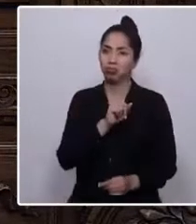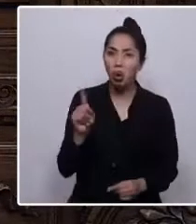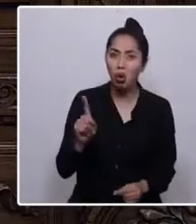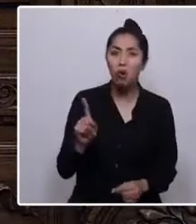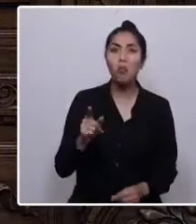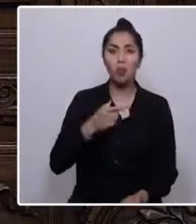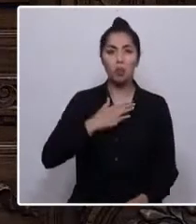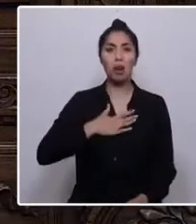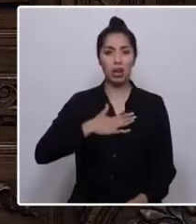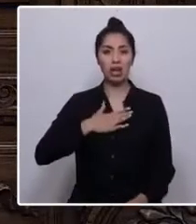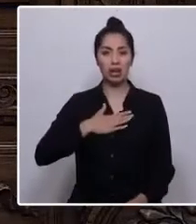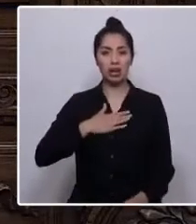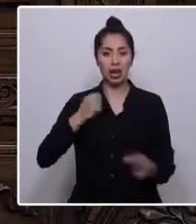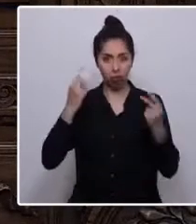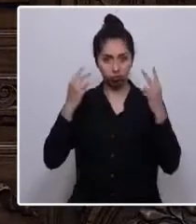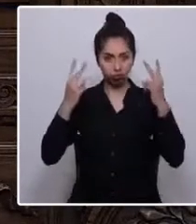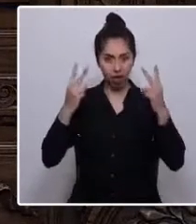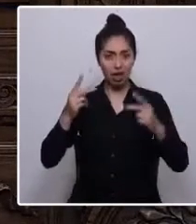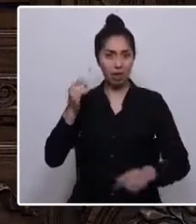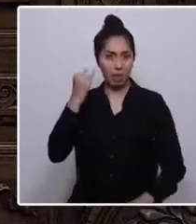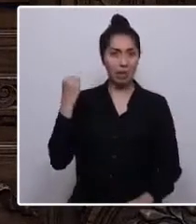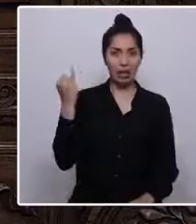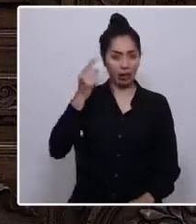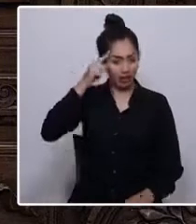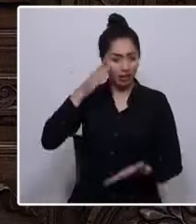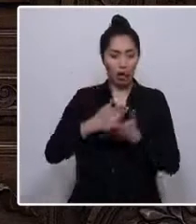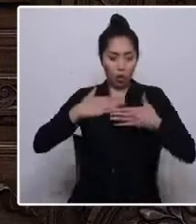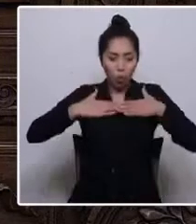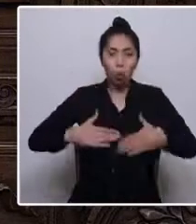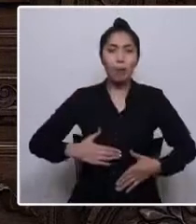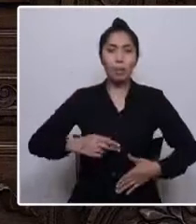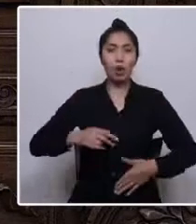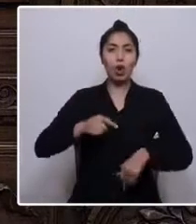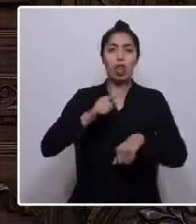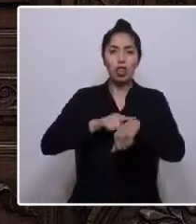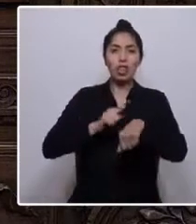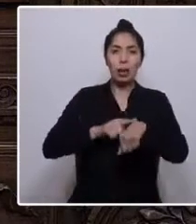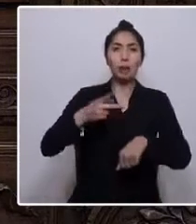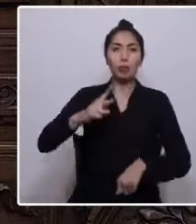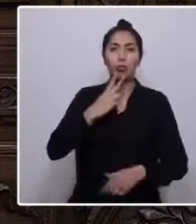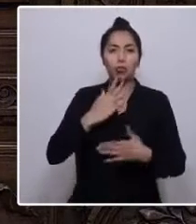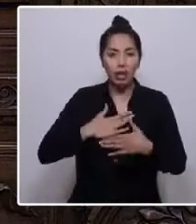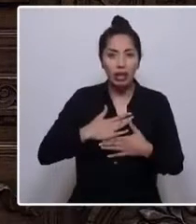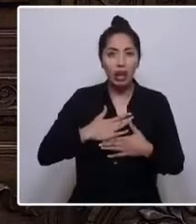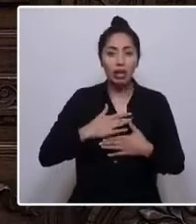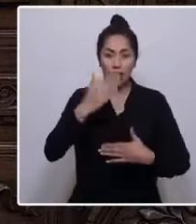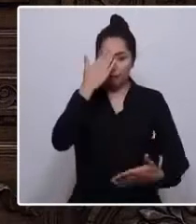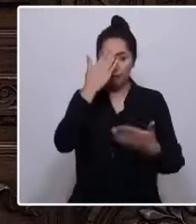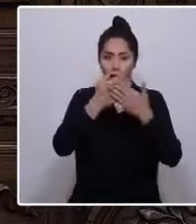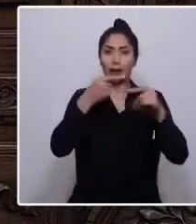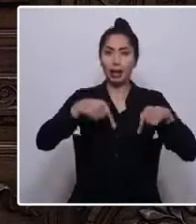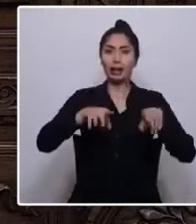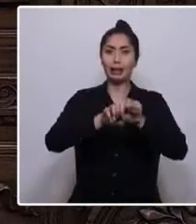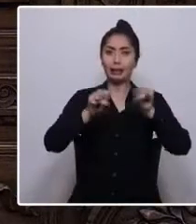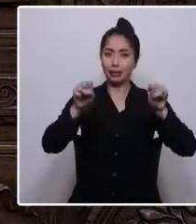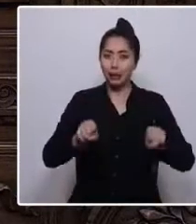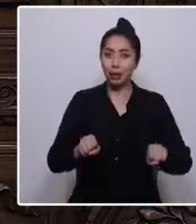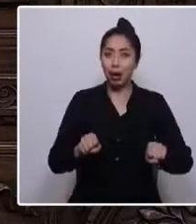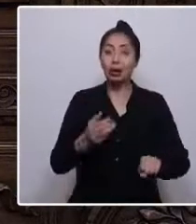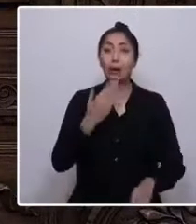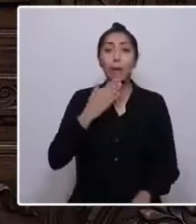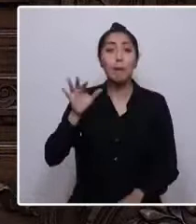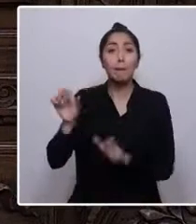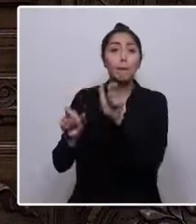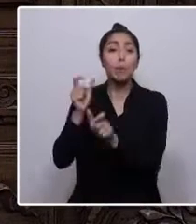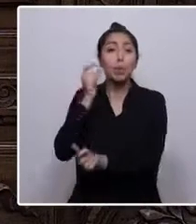que aspiran a hacerse un sueño de sus cuerpos, de sus tiempos y de sus vidas, a las que enfrentan este sistema y corren los cercos, a las que siendo madres y teniendo